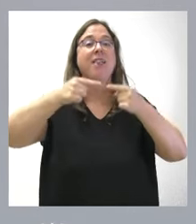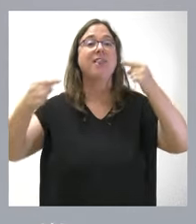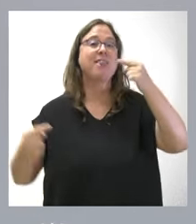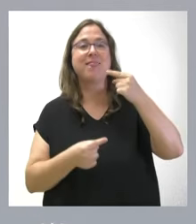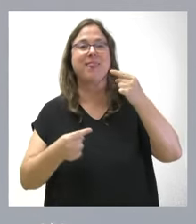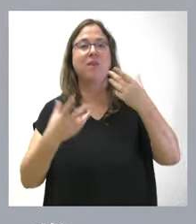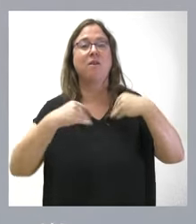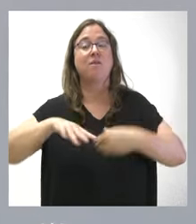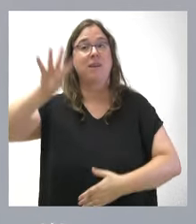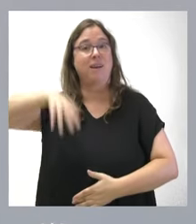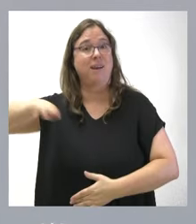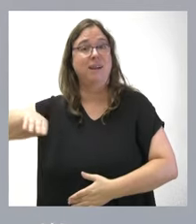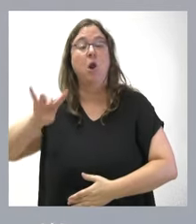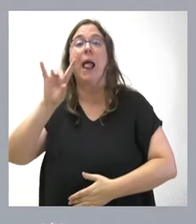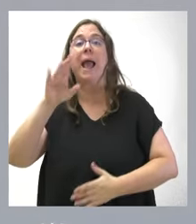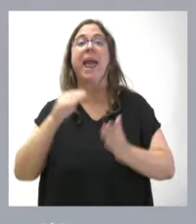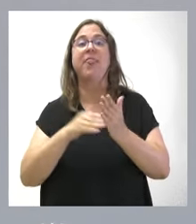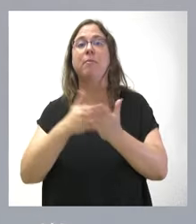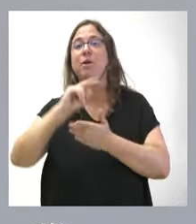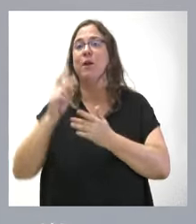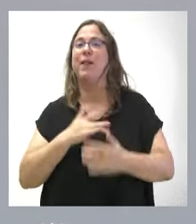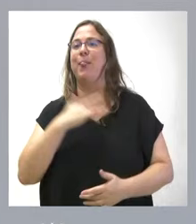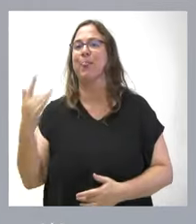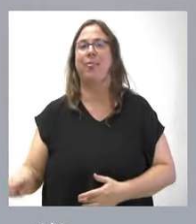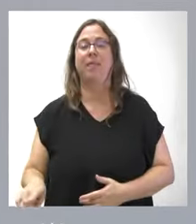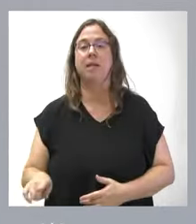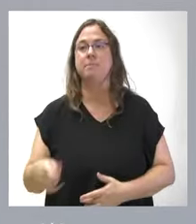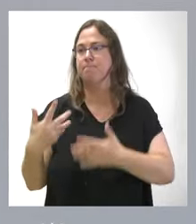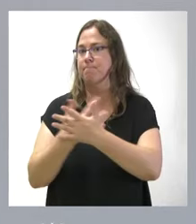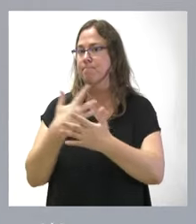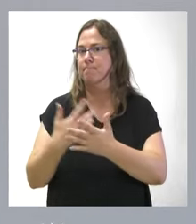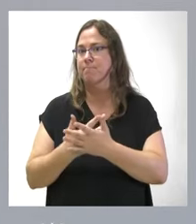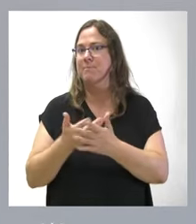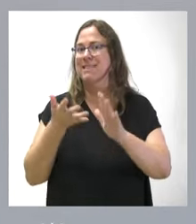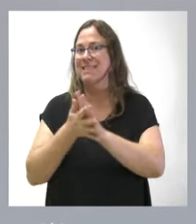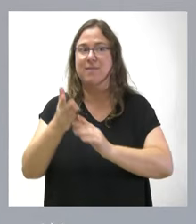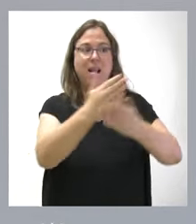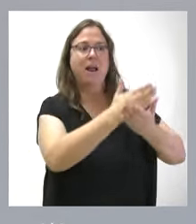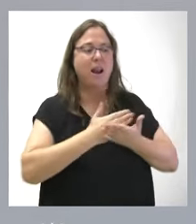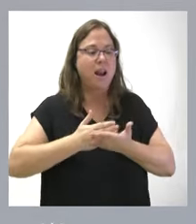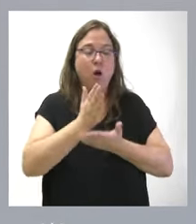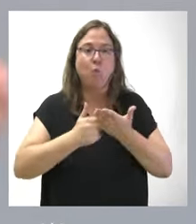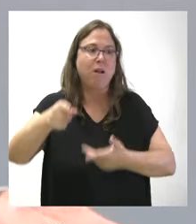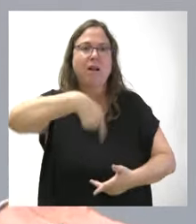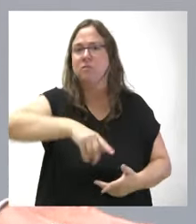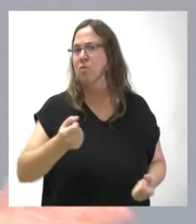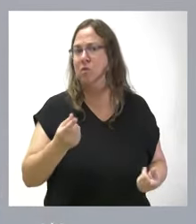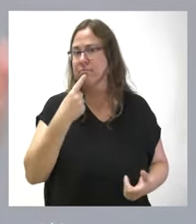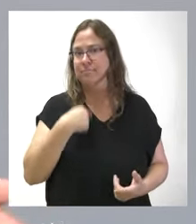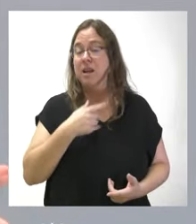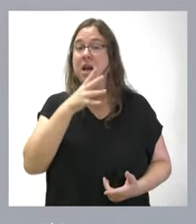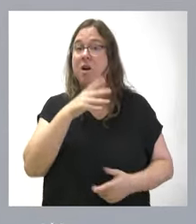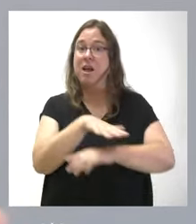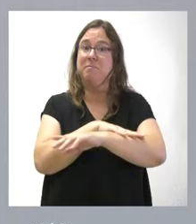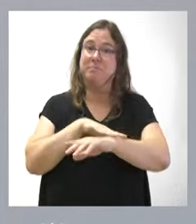la llena de Cataluña de 15.000 millones de euros. No ha habido ninguna cuantificación de cuánto corresponde al resto de comunidades autónomas. Ahora la ministra de